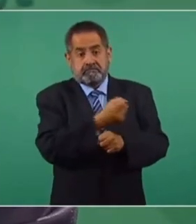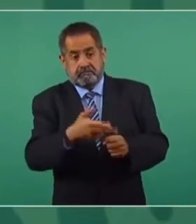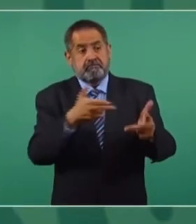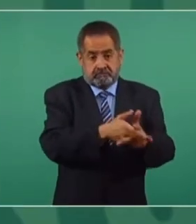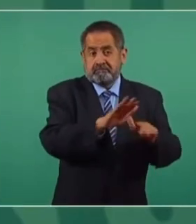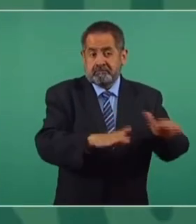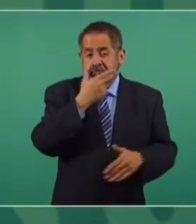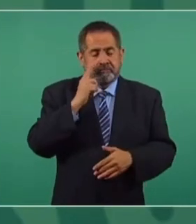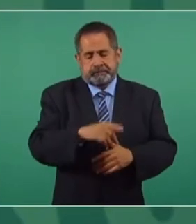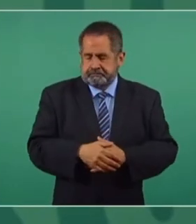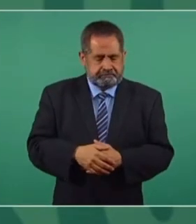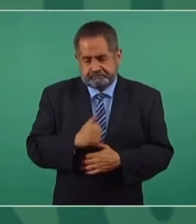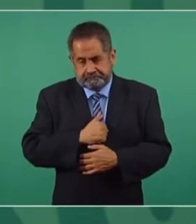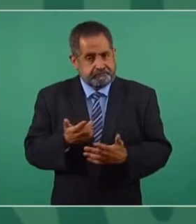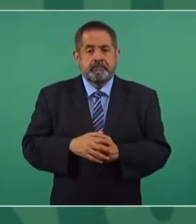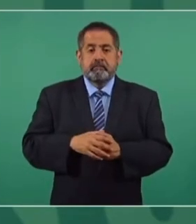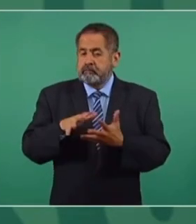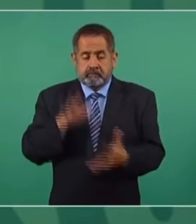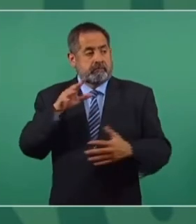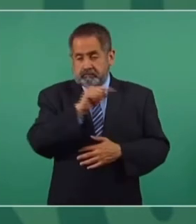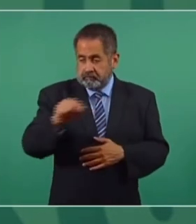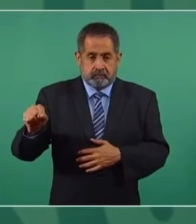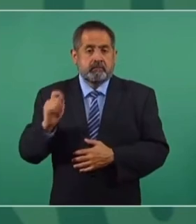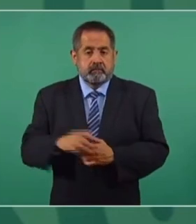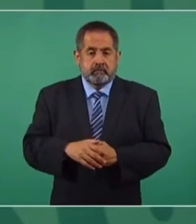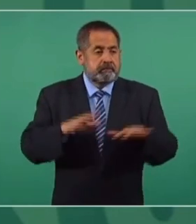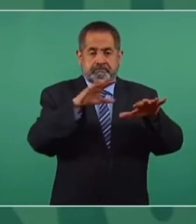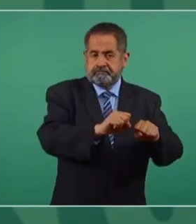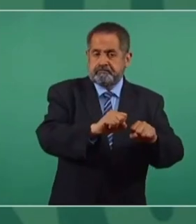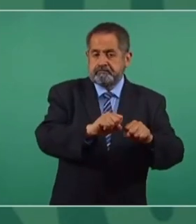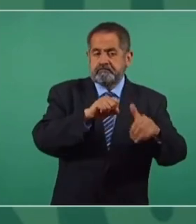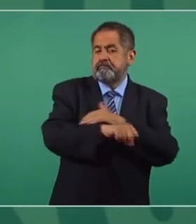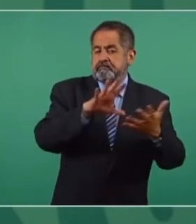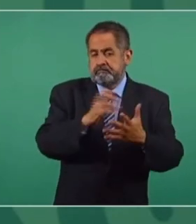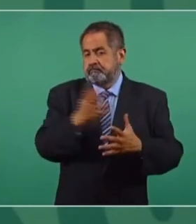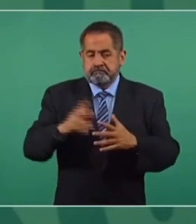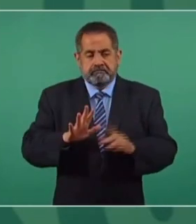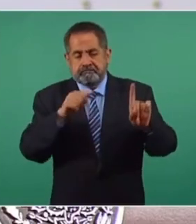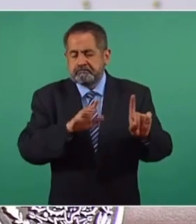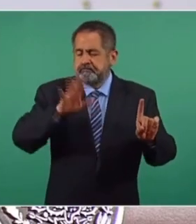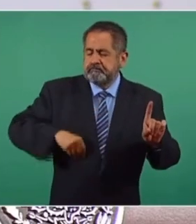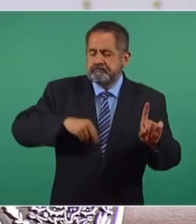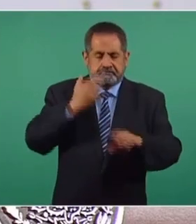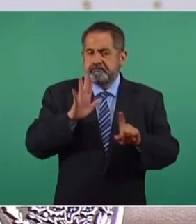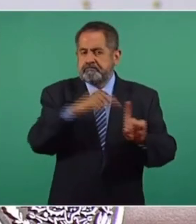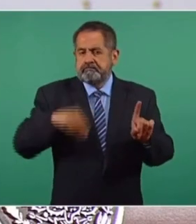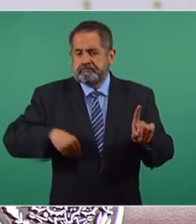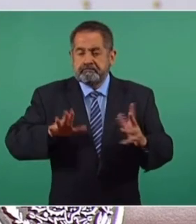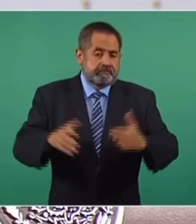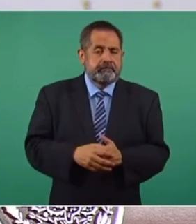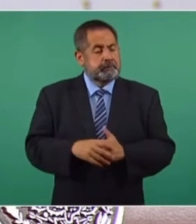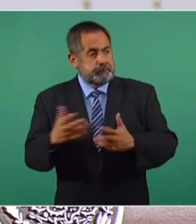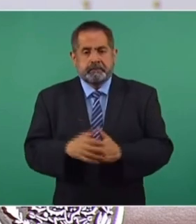la vida, mujeres y hombres, casi en todos los casos se tienen detenidos, presuntos responsables. Entonces,